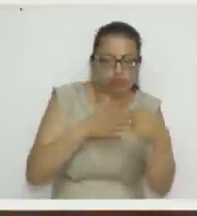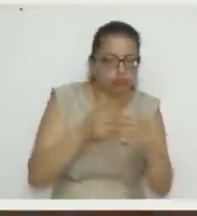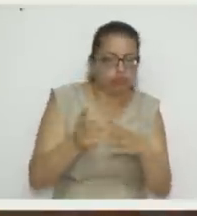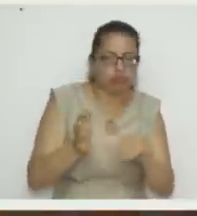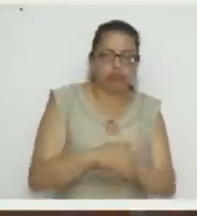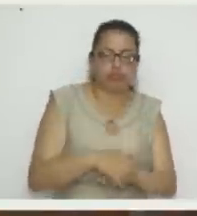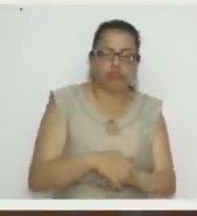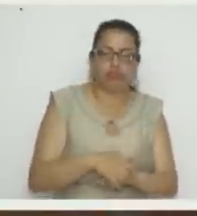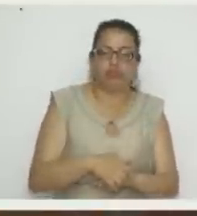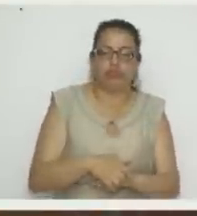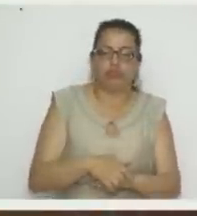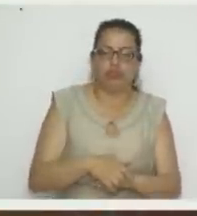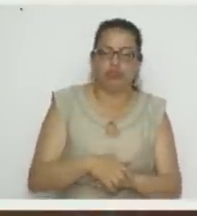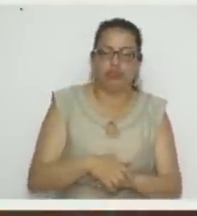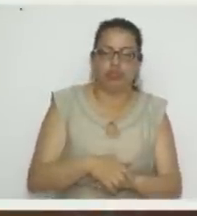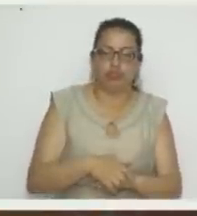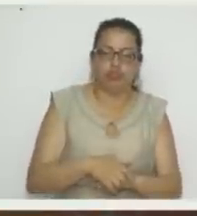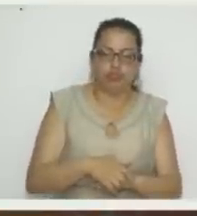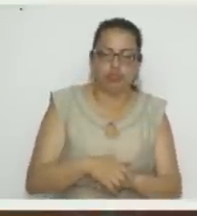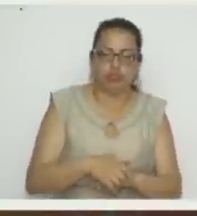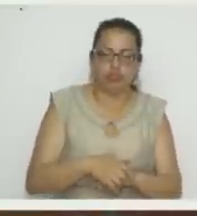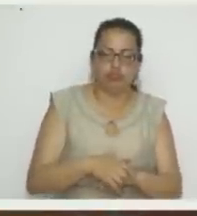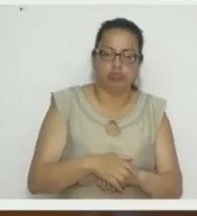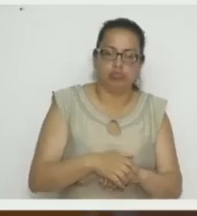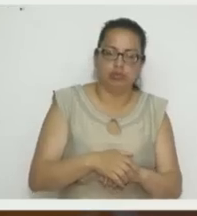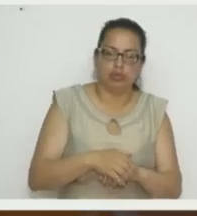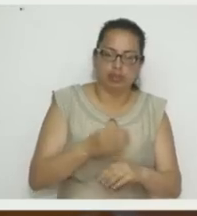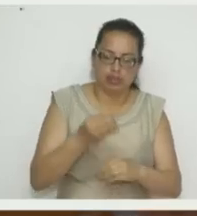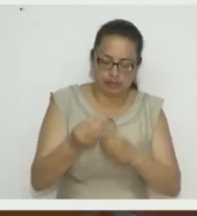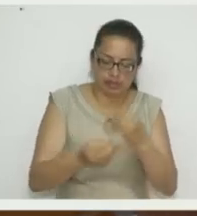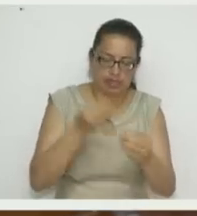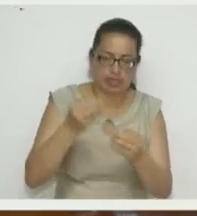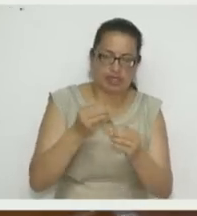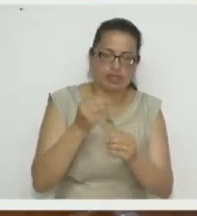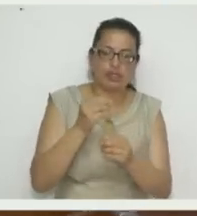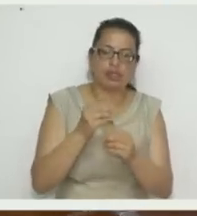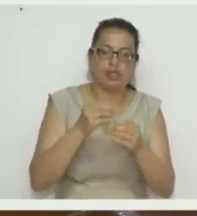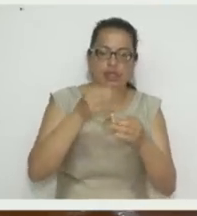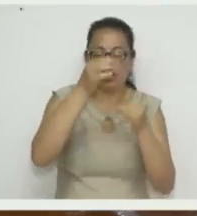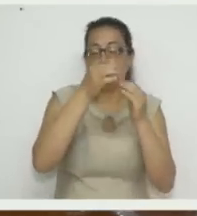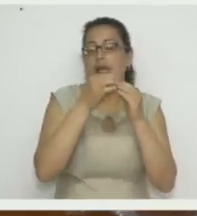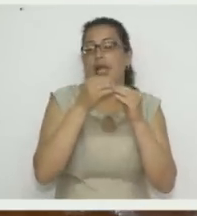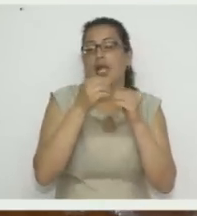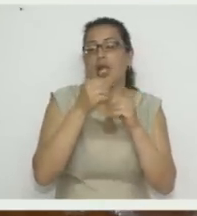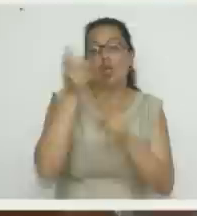Corté tiras en foamy bien delgaditas para hacerle los palitos a las flores.